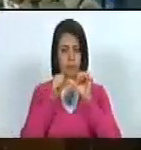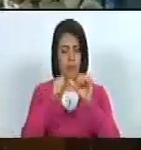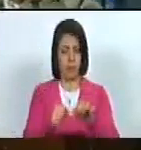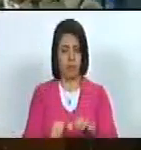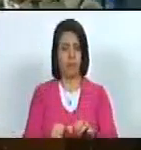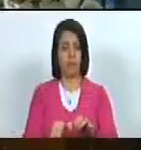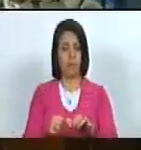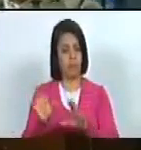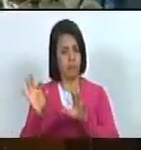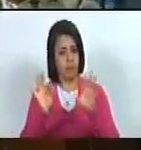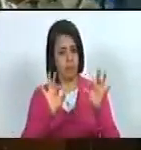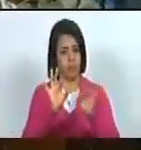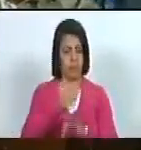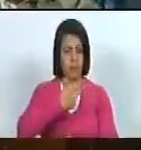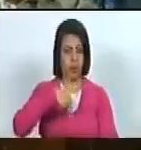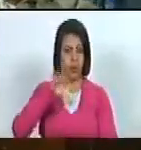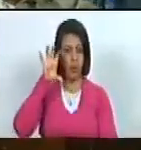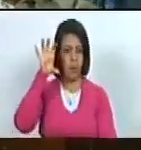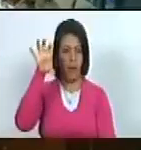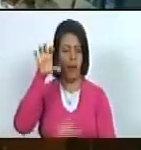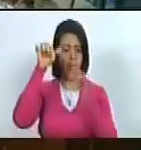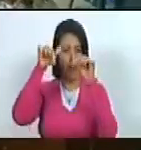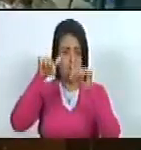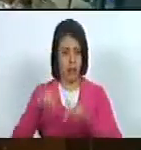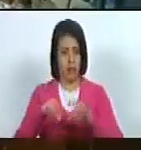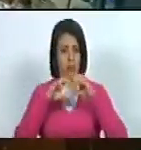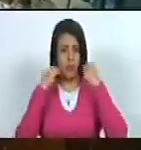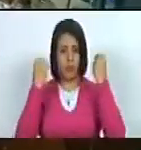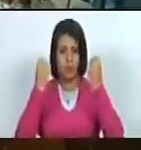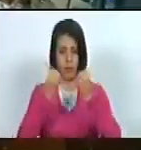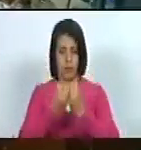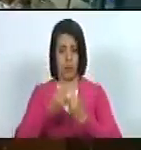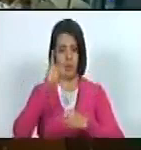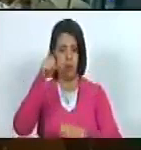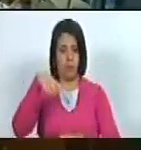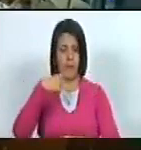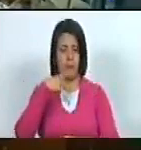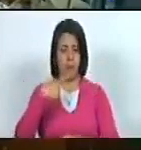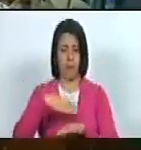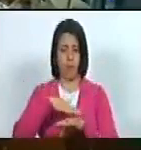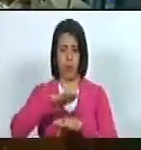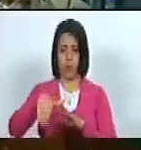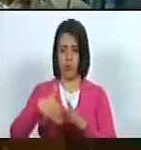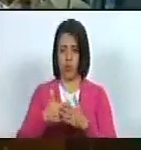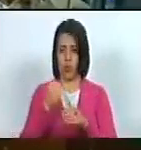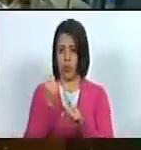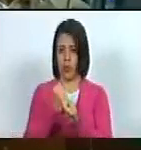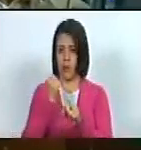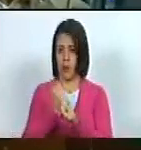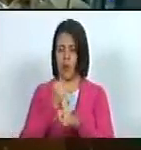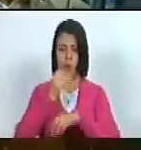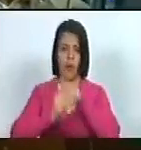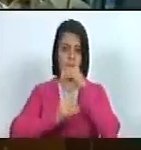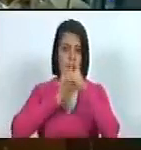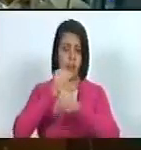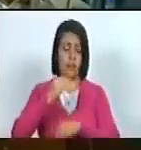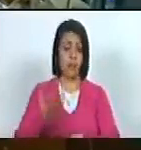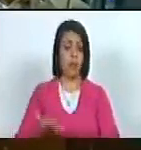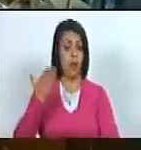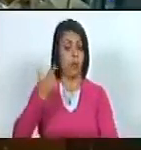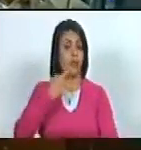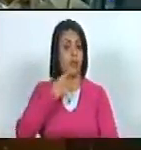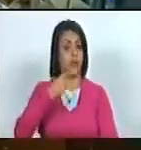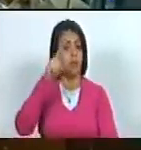alterno de nuestro país en ese organismo sino también por todo el trabajo que ha venido haciendo es importante